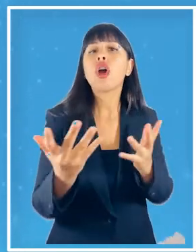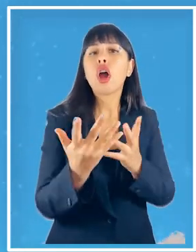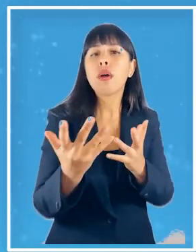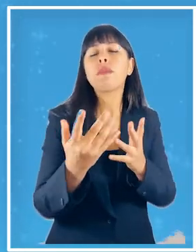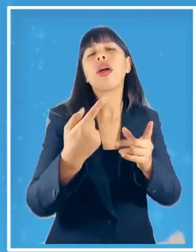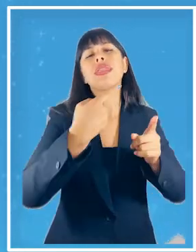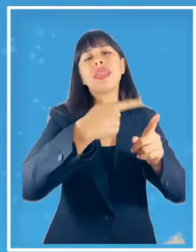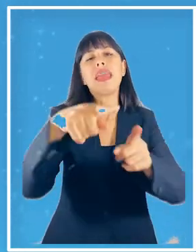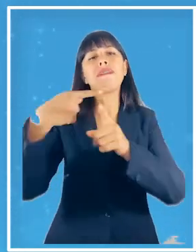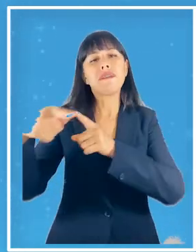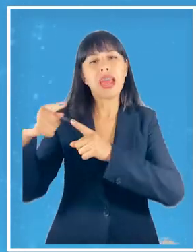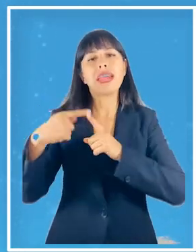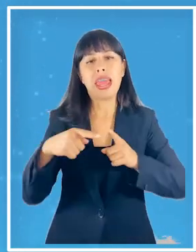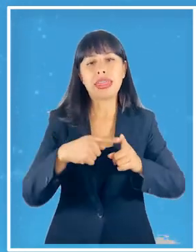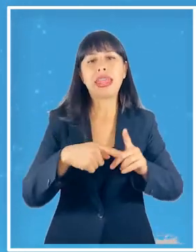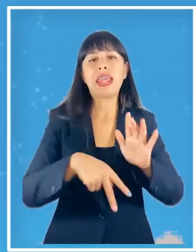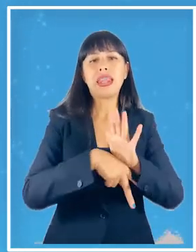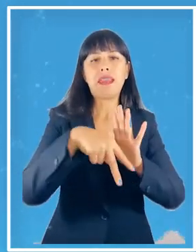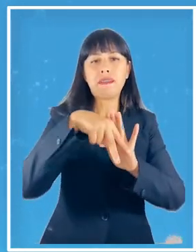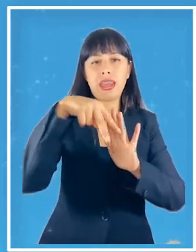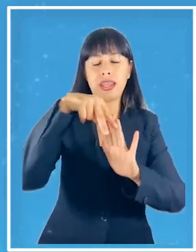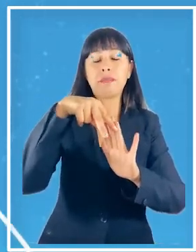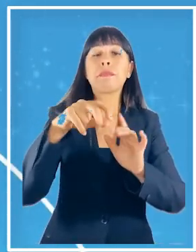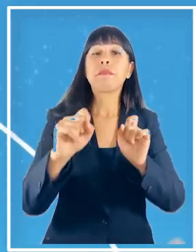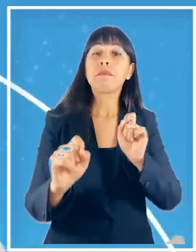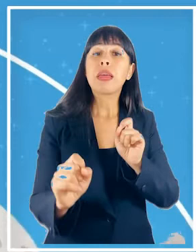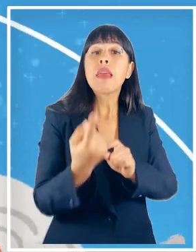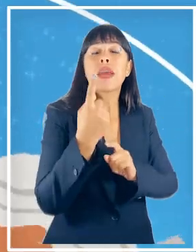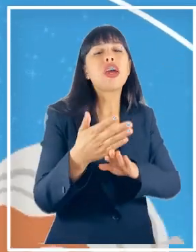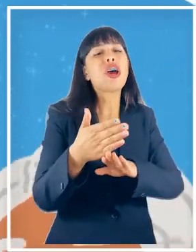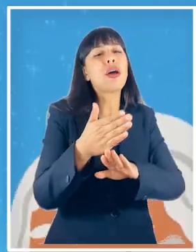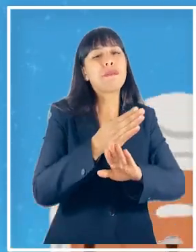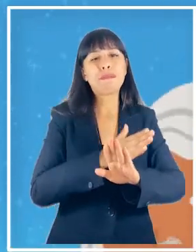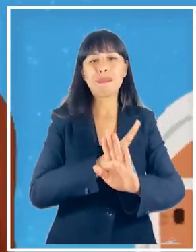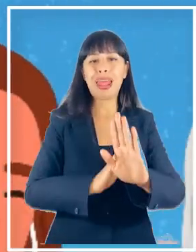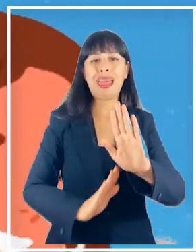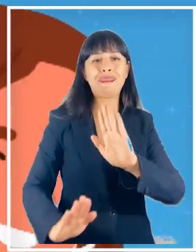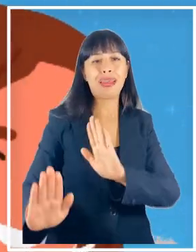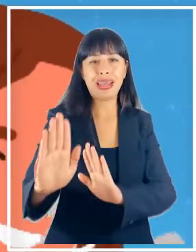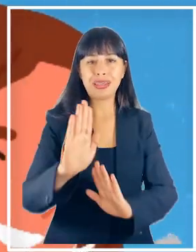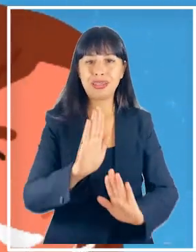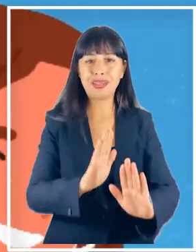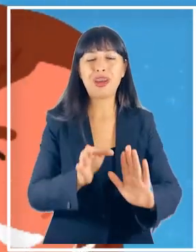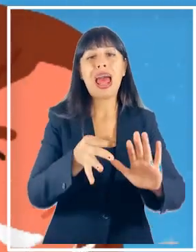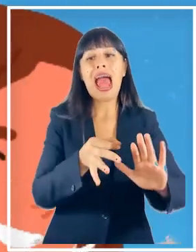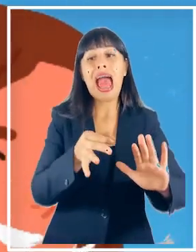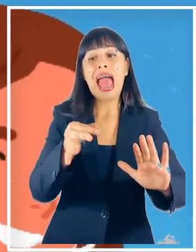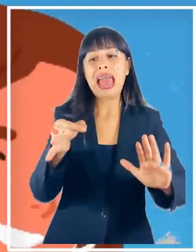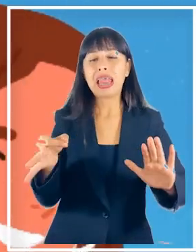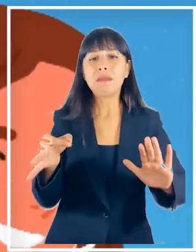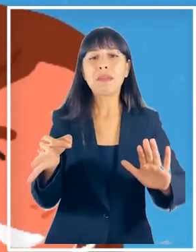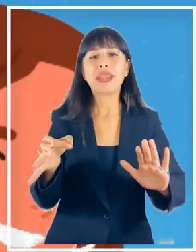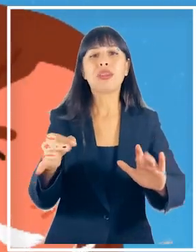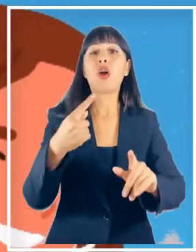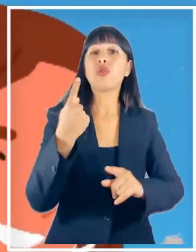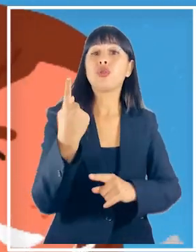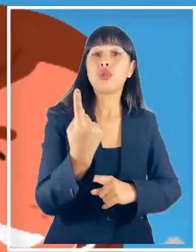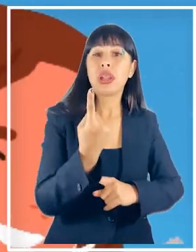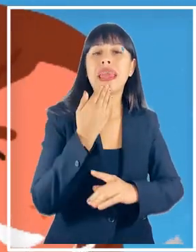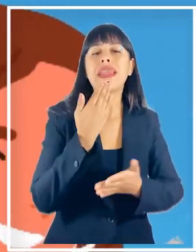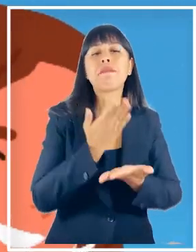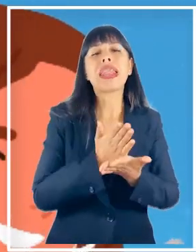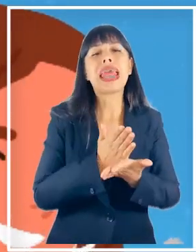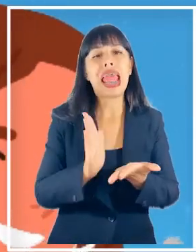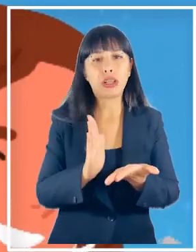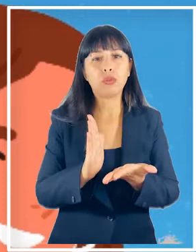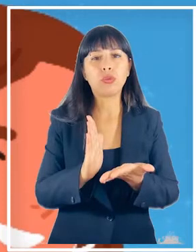soledad desde distintos niveles en primer lugar la prevención del aislamiento de la soledad y de la